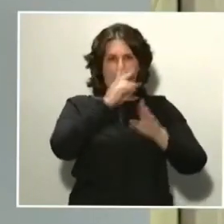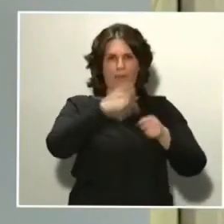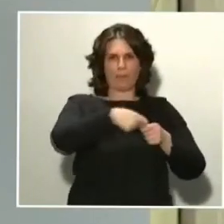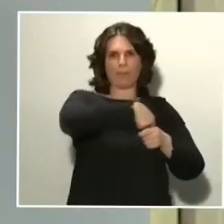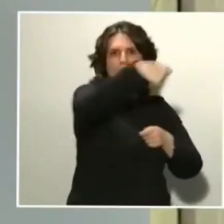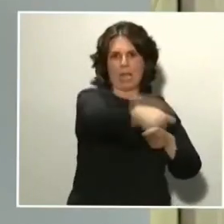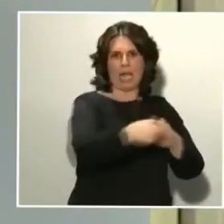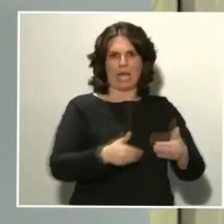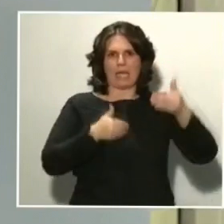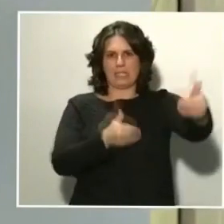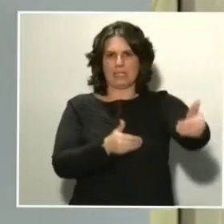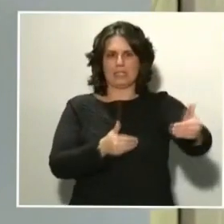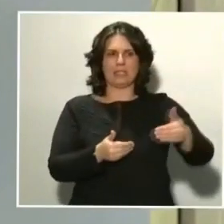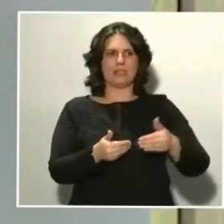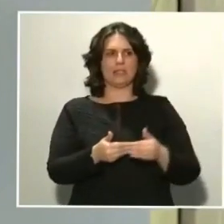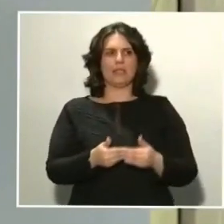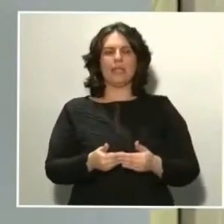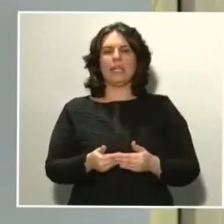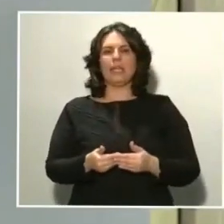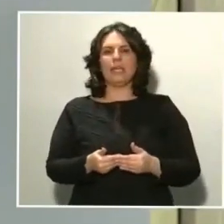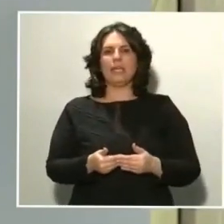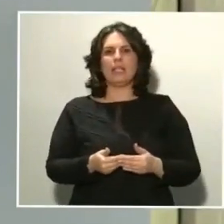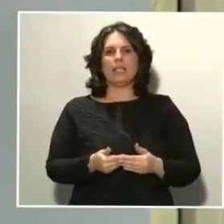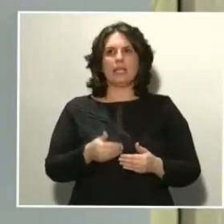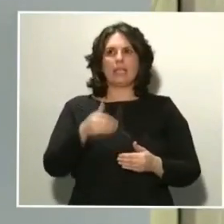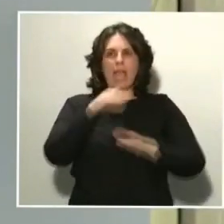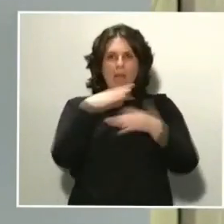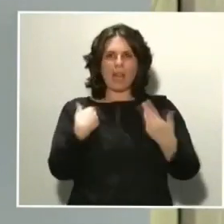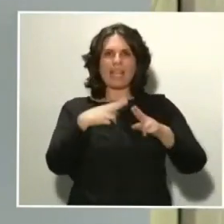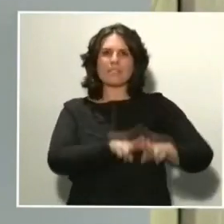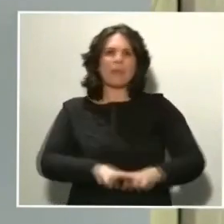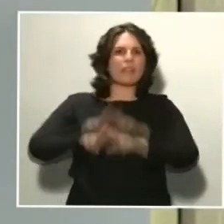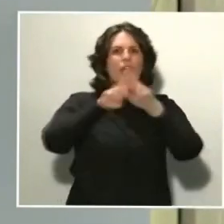indicación de que no se van a proceder durante este periodo a inspecciones marítimas.